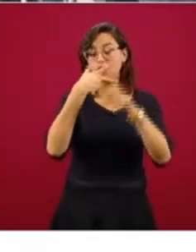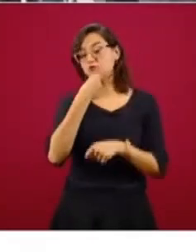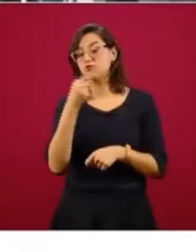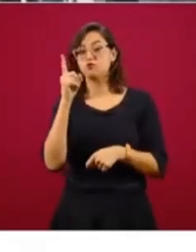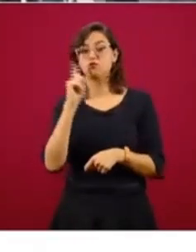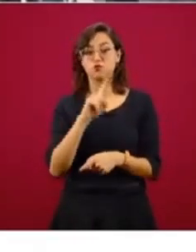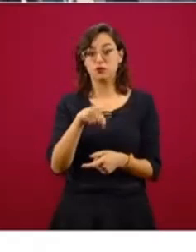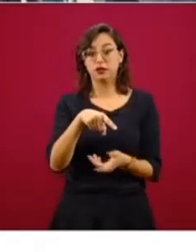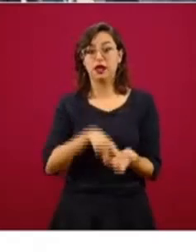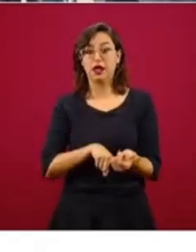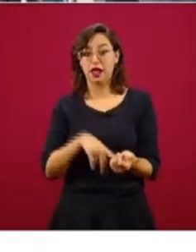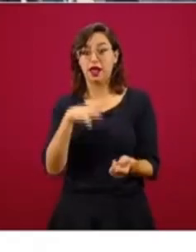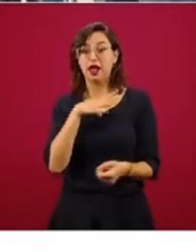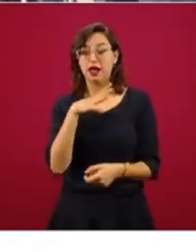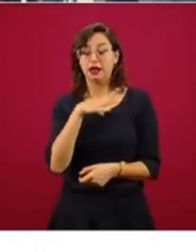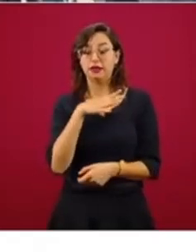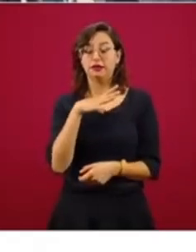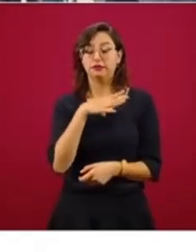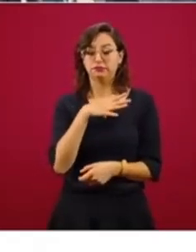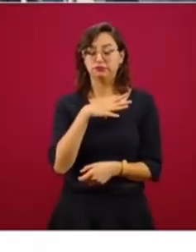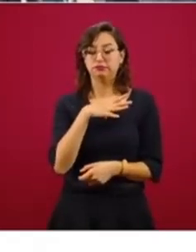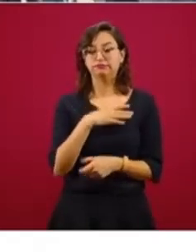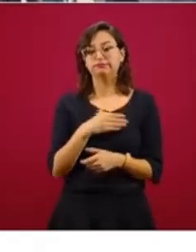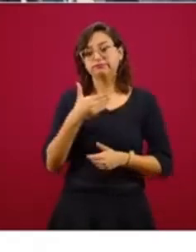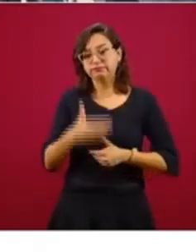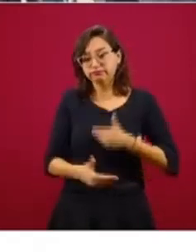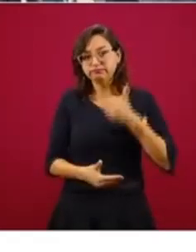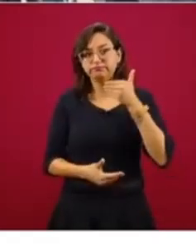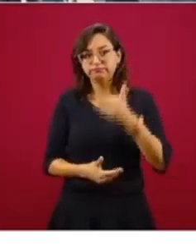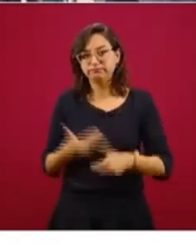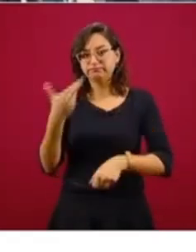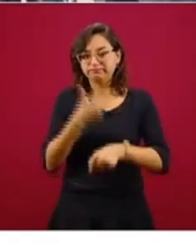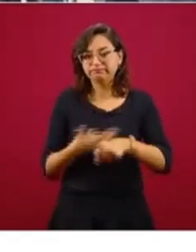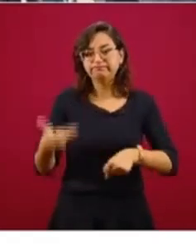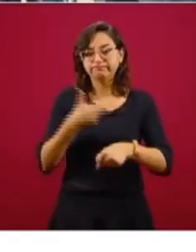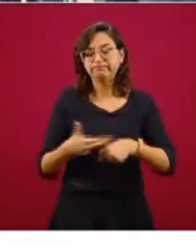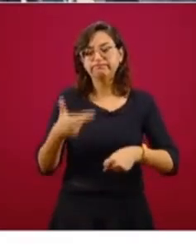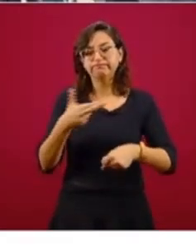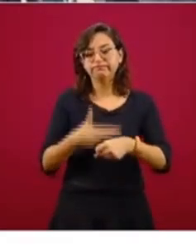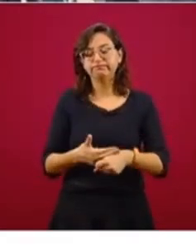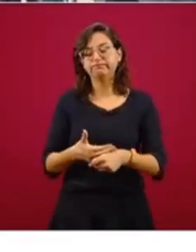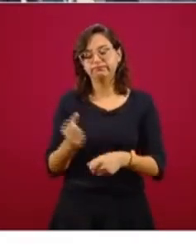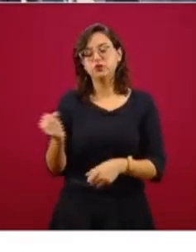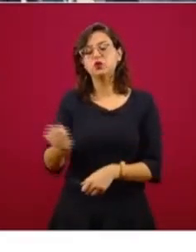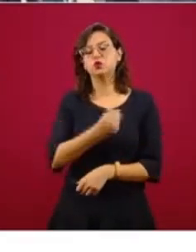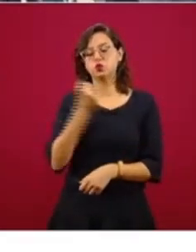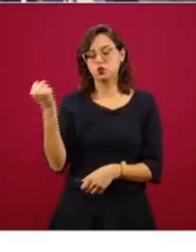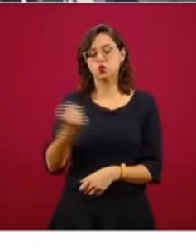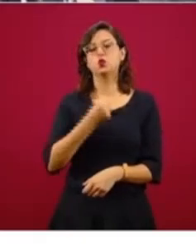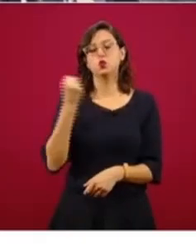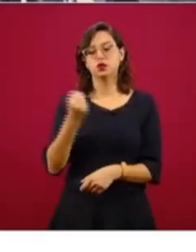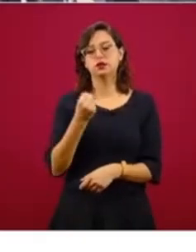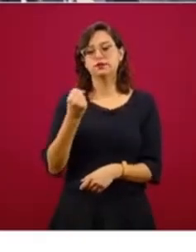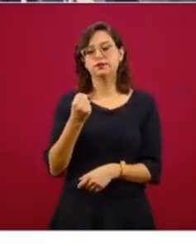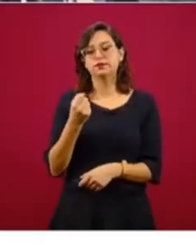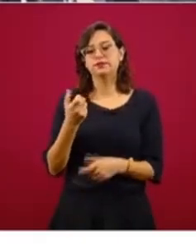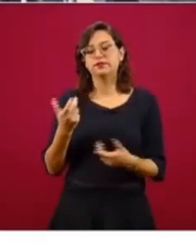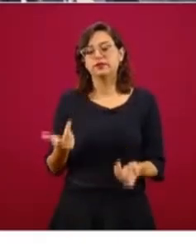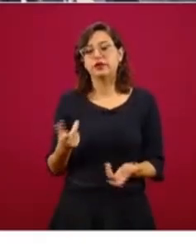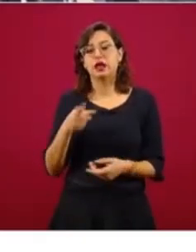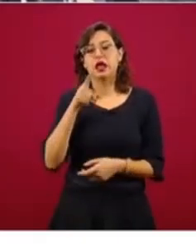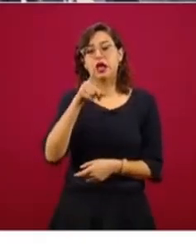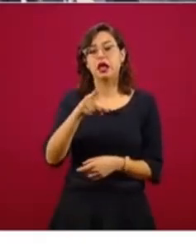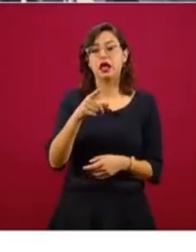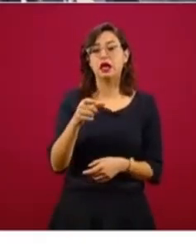y mexicanas, que se ha avanzado bastante en los últimos días, por fortuna, de cruceros que estaban en el